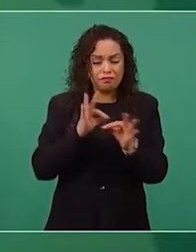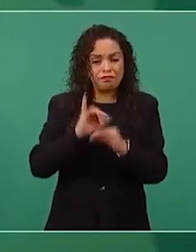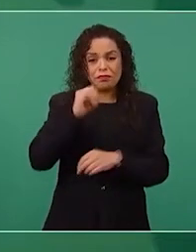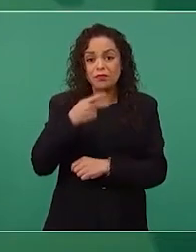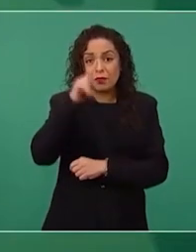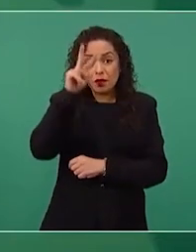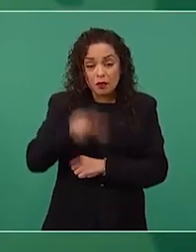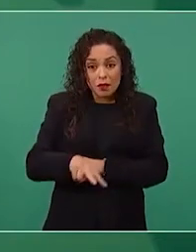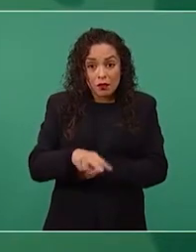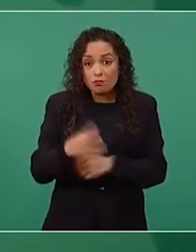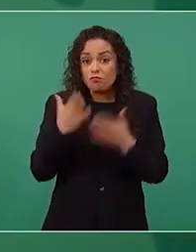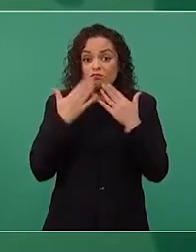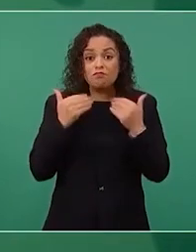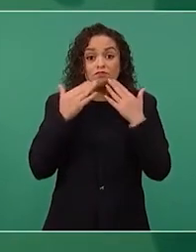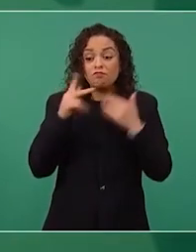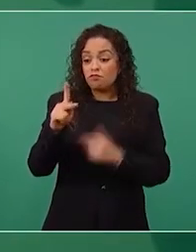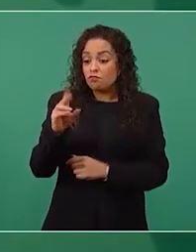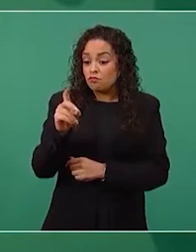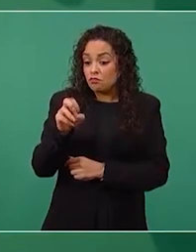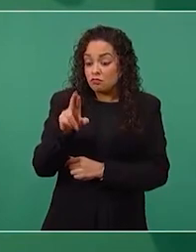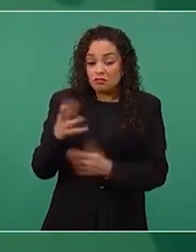que son cosas distintas